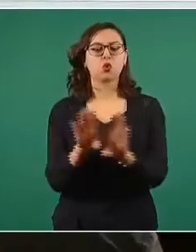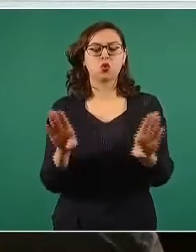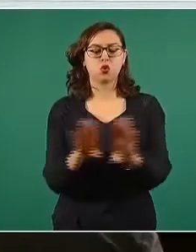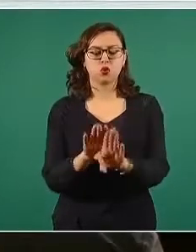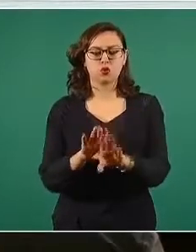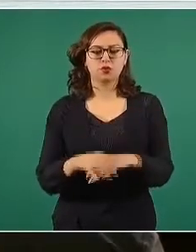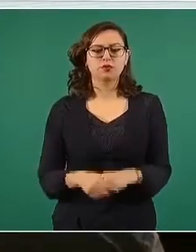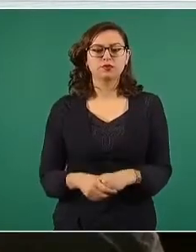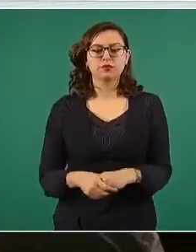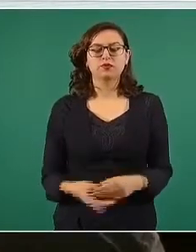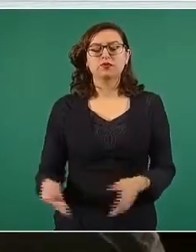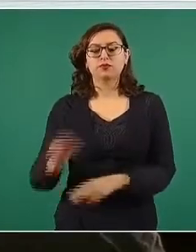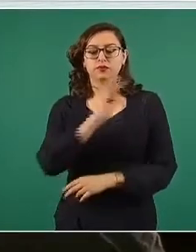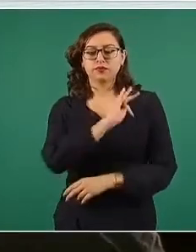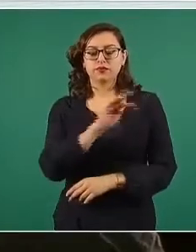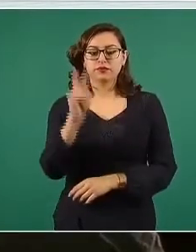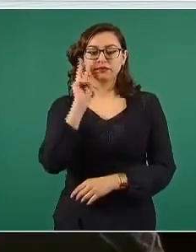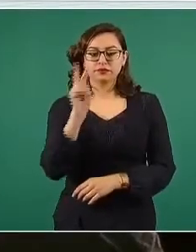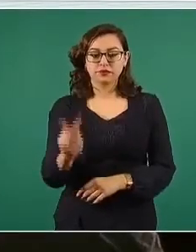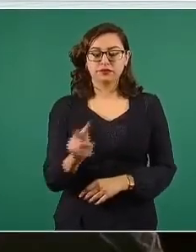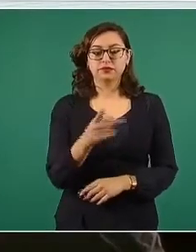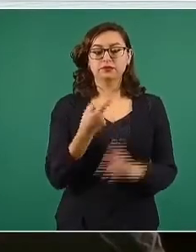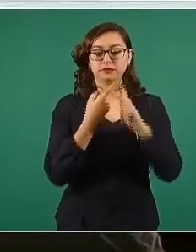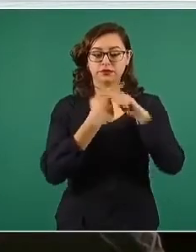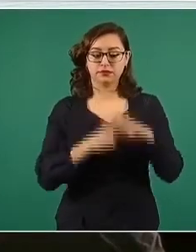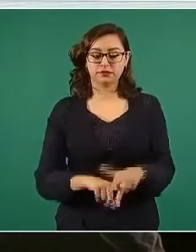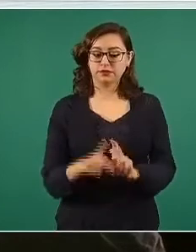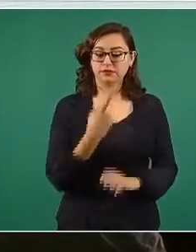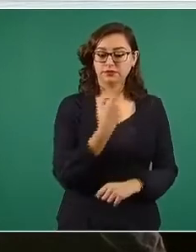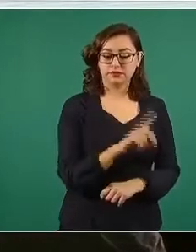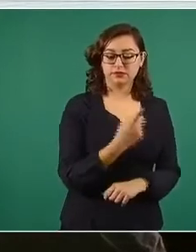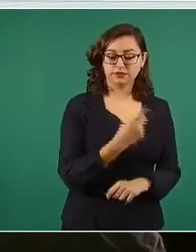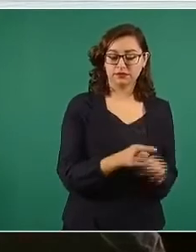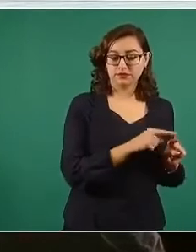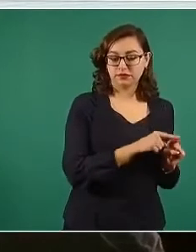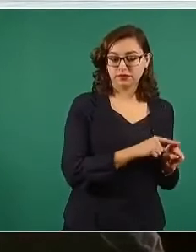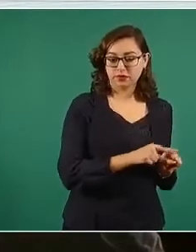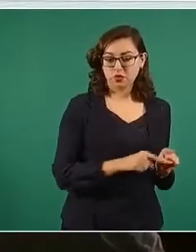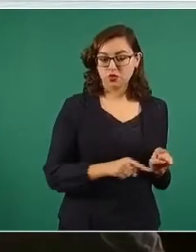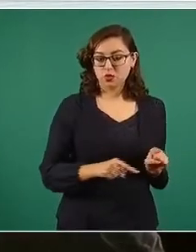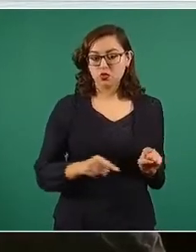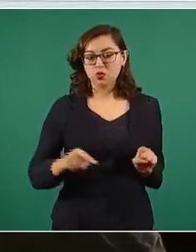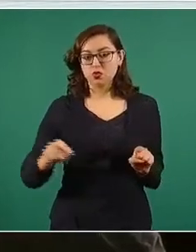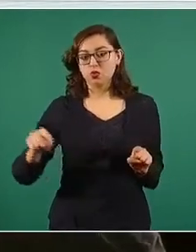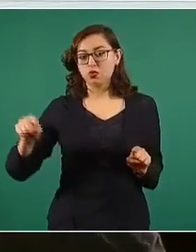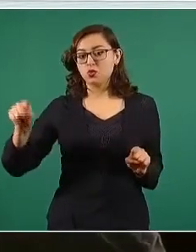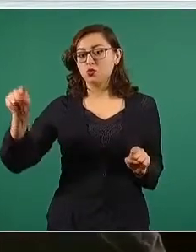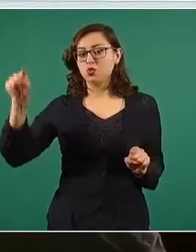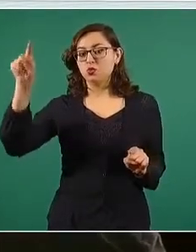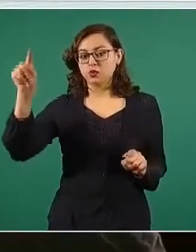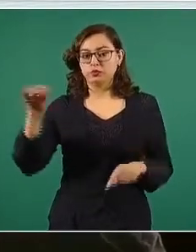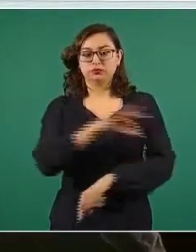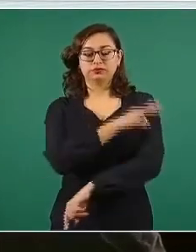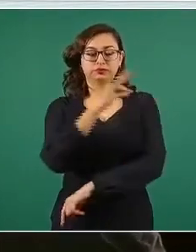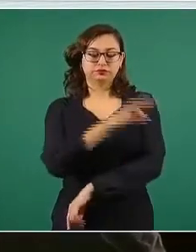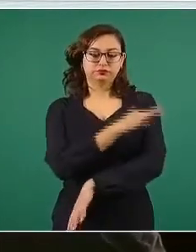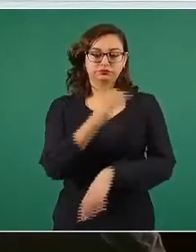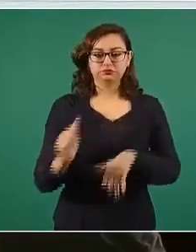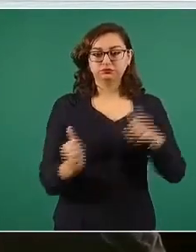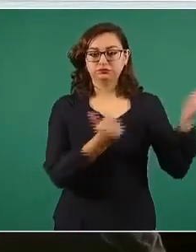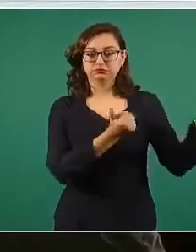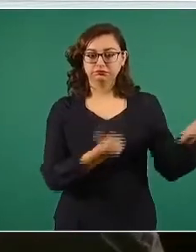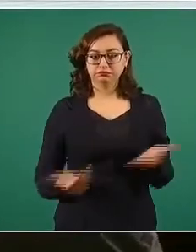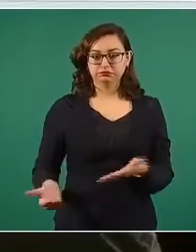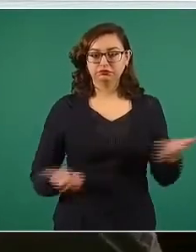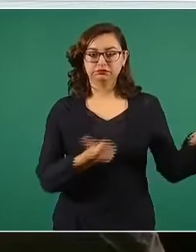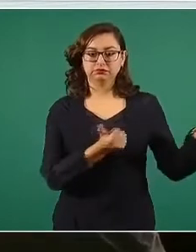evolución de diciembre hasta la fecha de lo que se tiene programado de adquisición